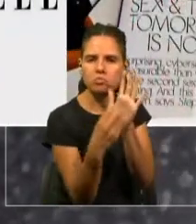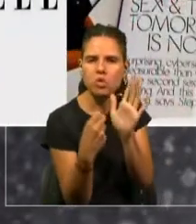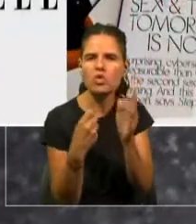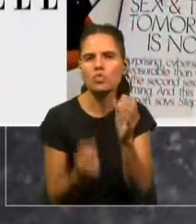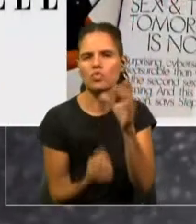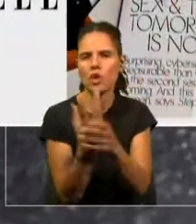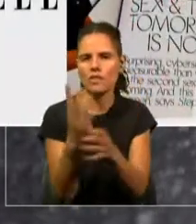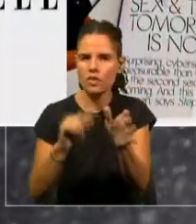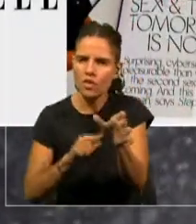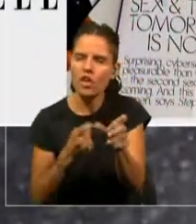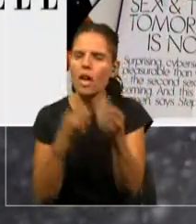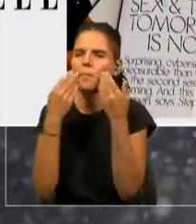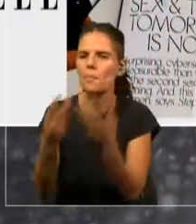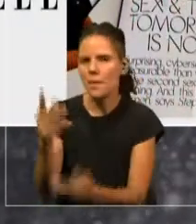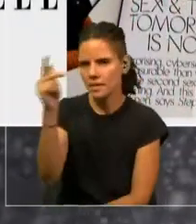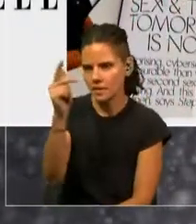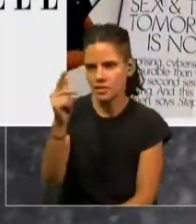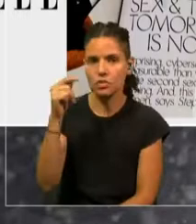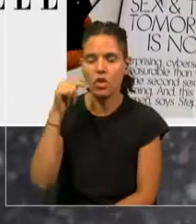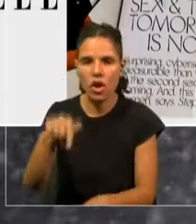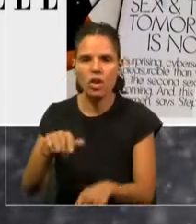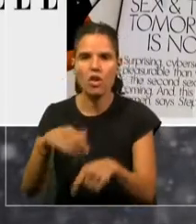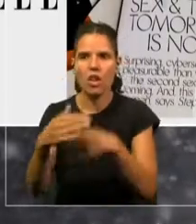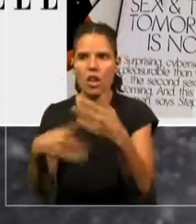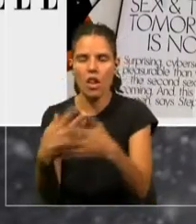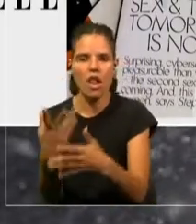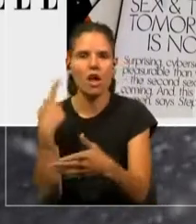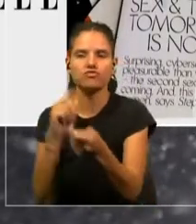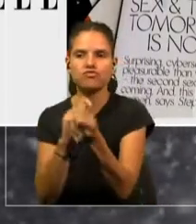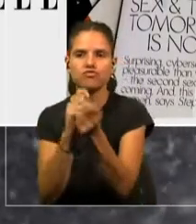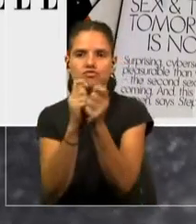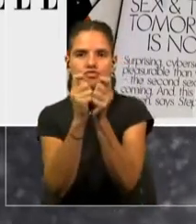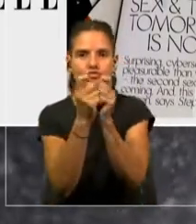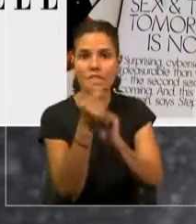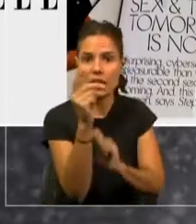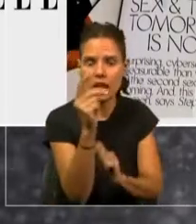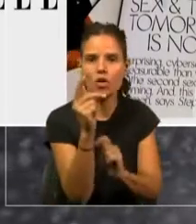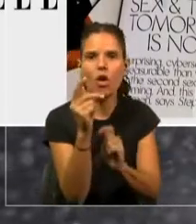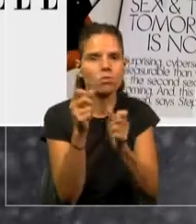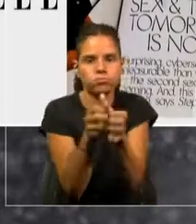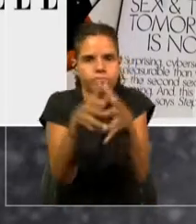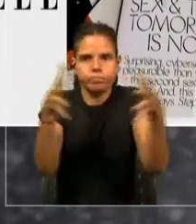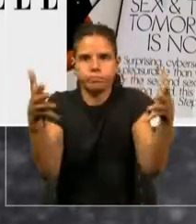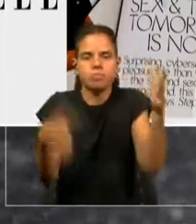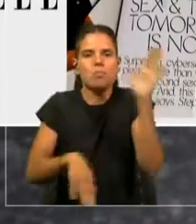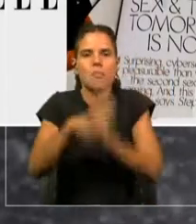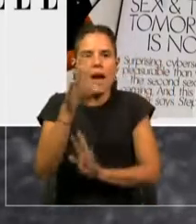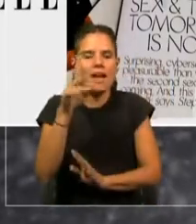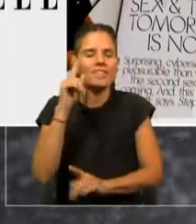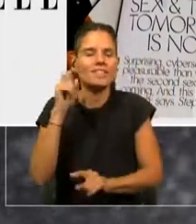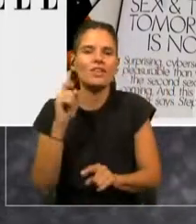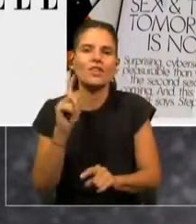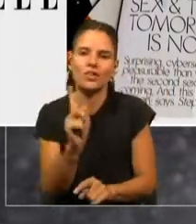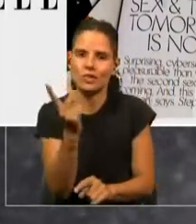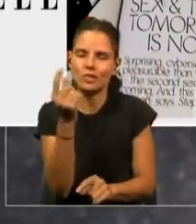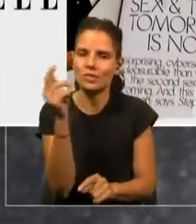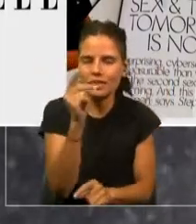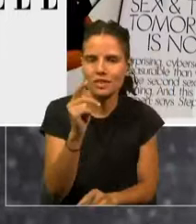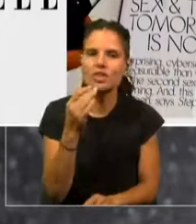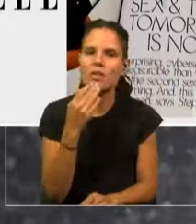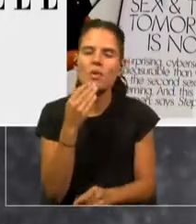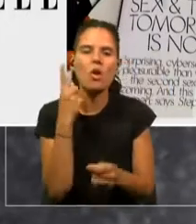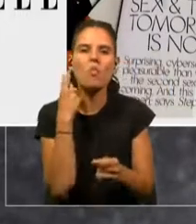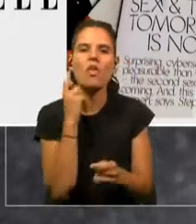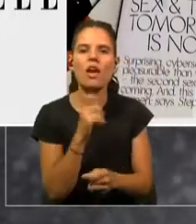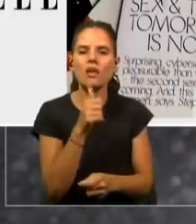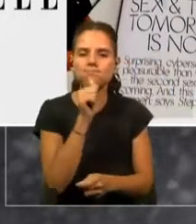rápidamente se convirtió en algo más que sexo. Se convirtió en intimidad. ¿Cómo uno puede crear momentos